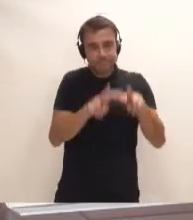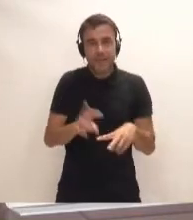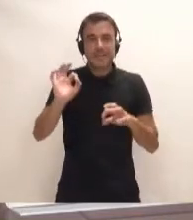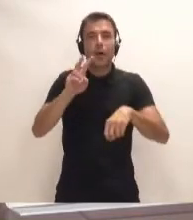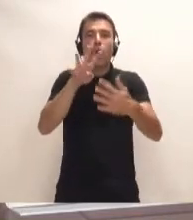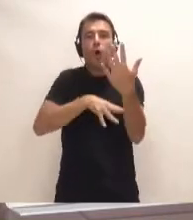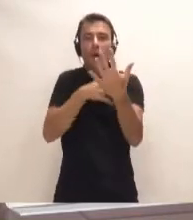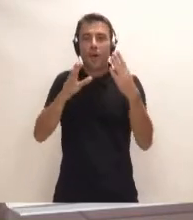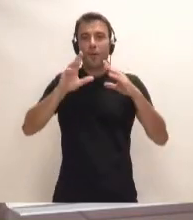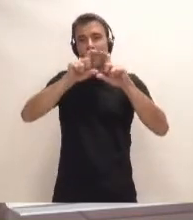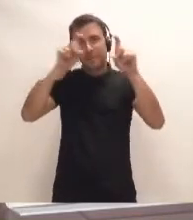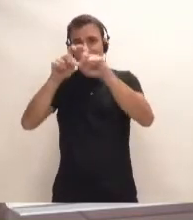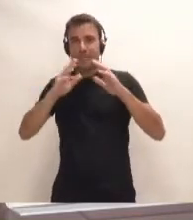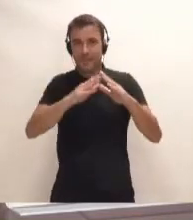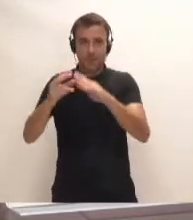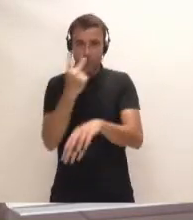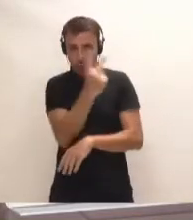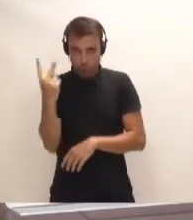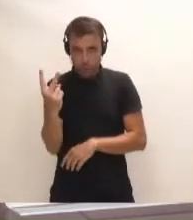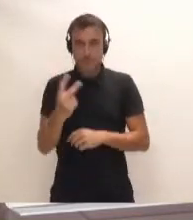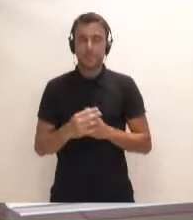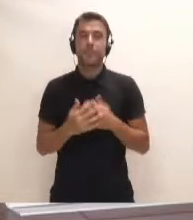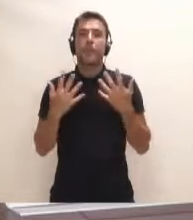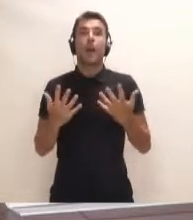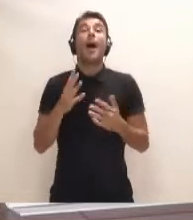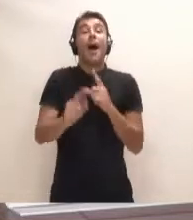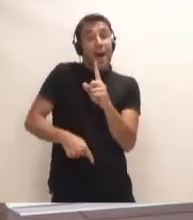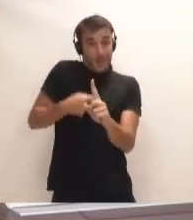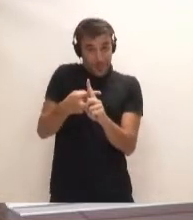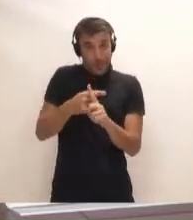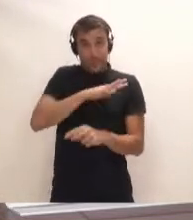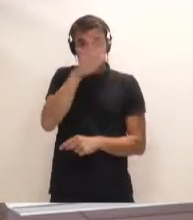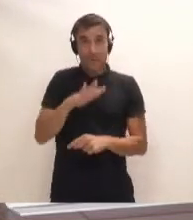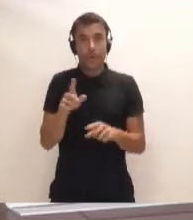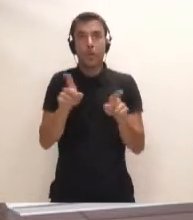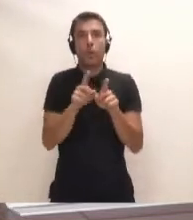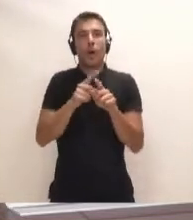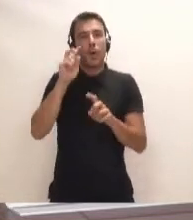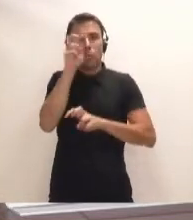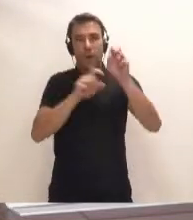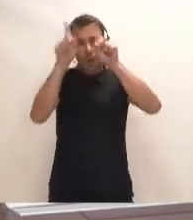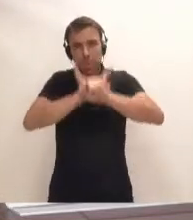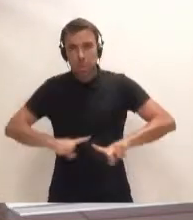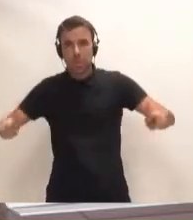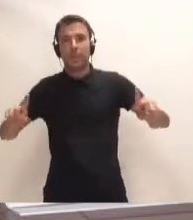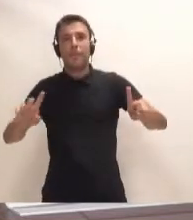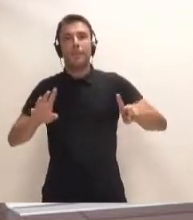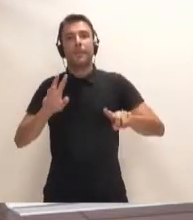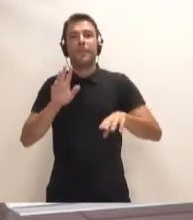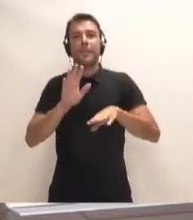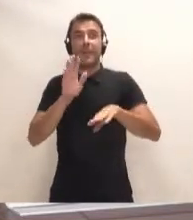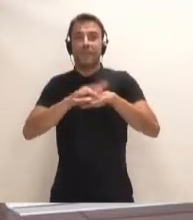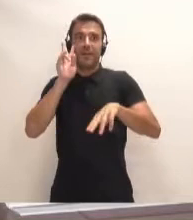Detrás de todo esto, además, que, aparte de hacer una cortina de humo bastante potente,